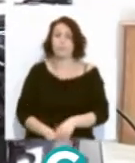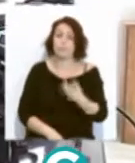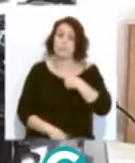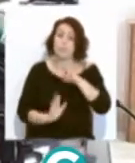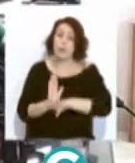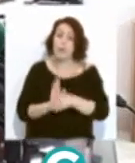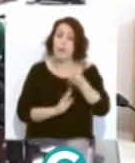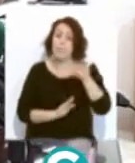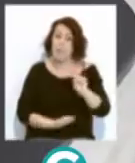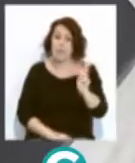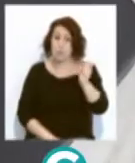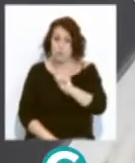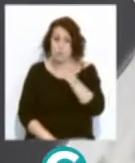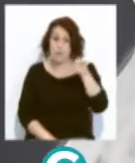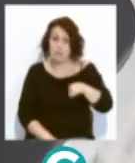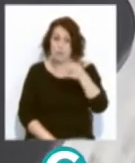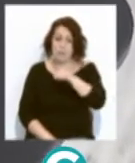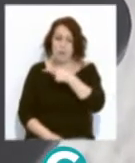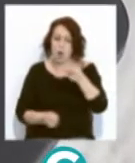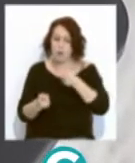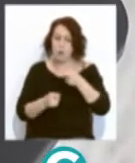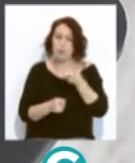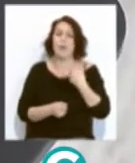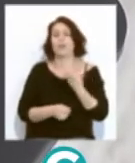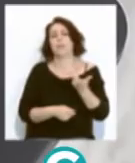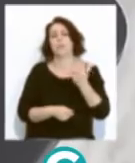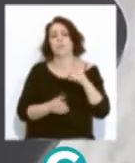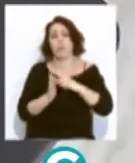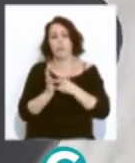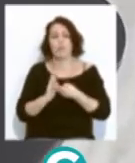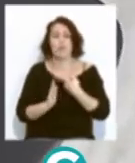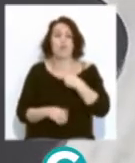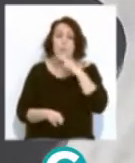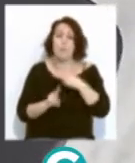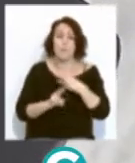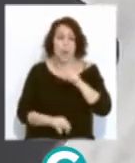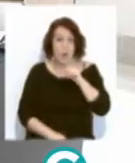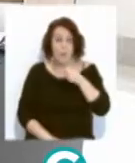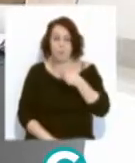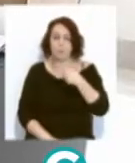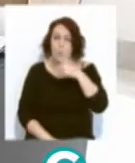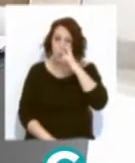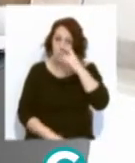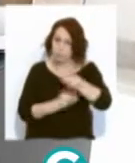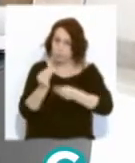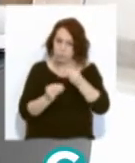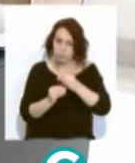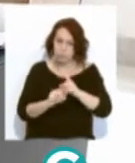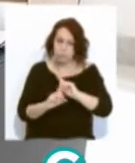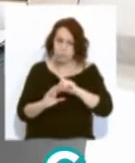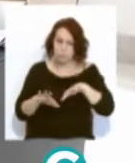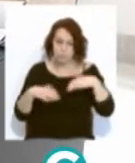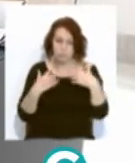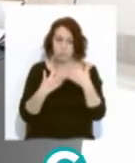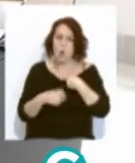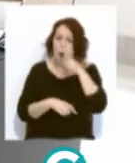programa mensualmente. La coordinadora del proyecto, Paloma Tosar, ha anunciado que en el mes de junio se realizará un encuentro de todos